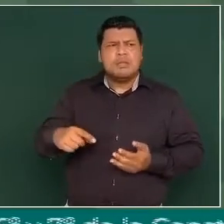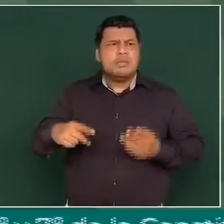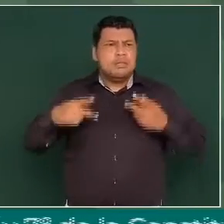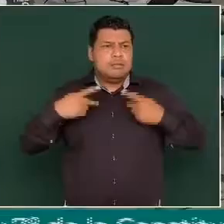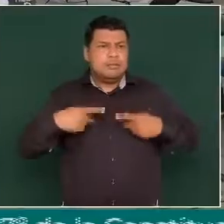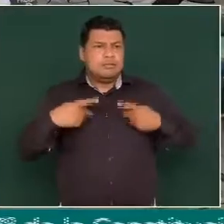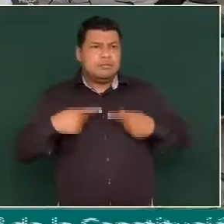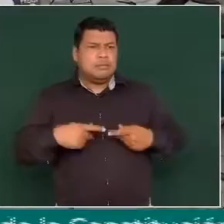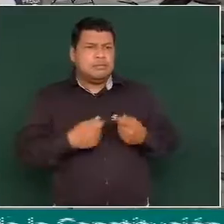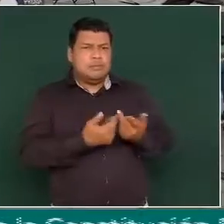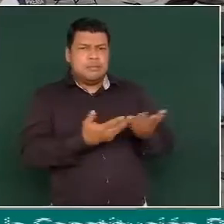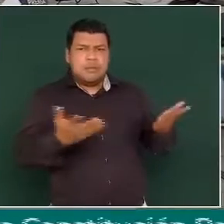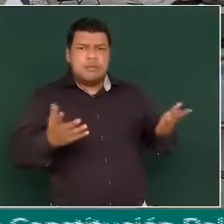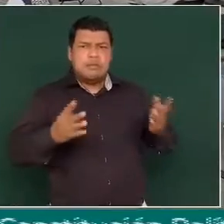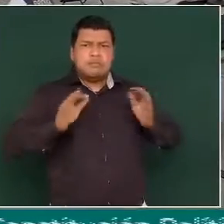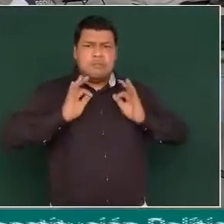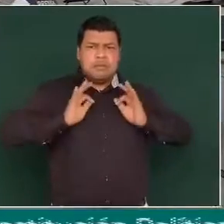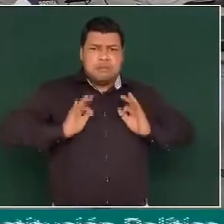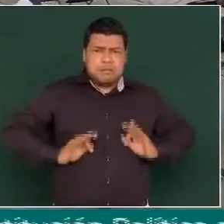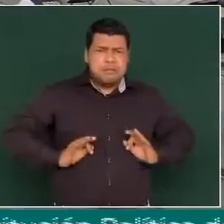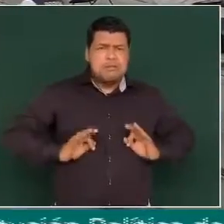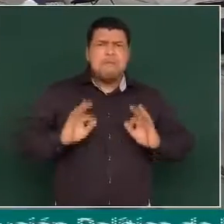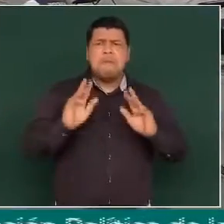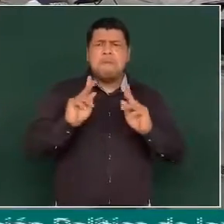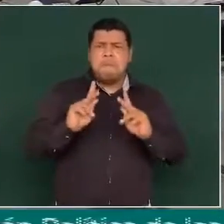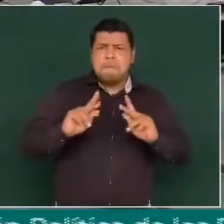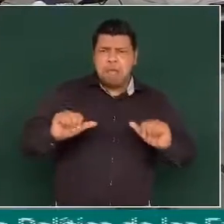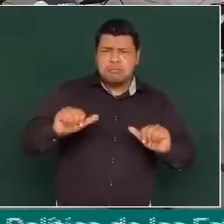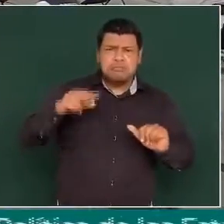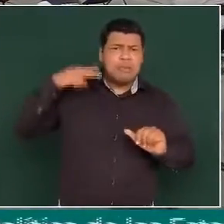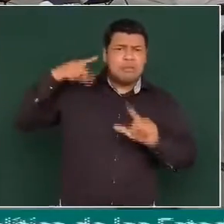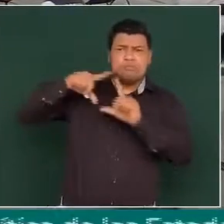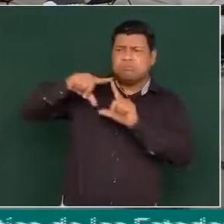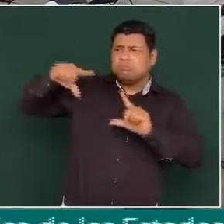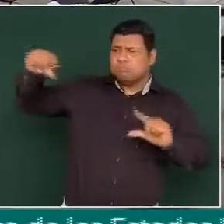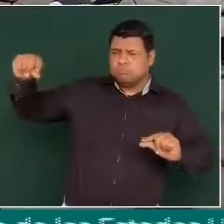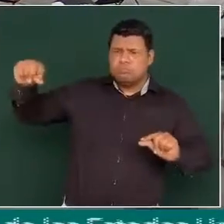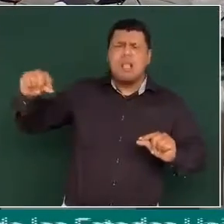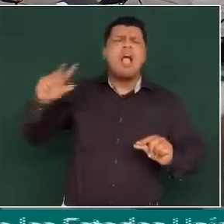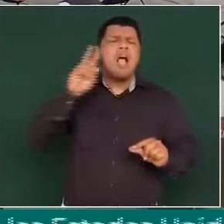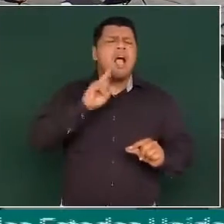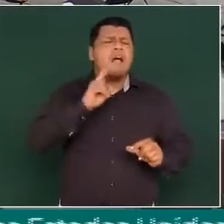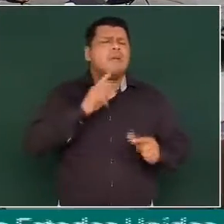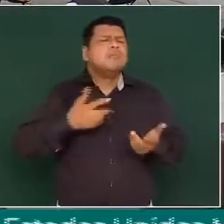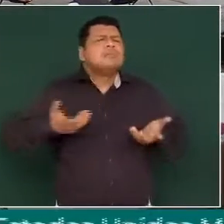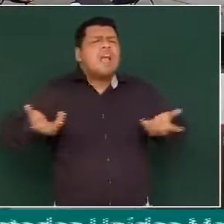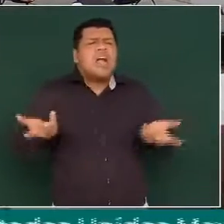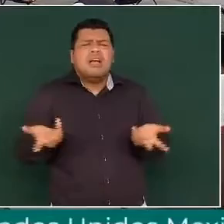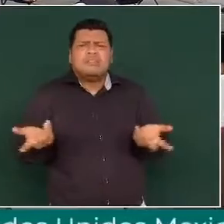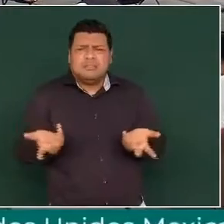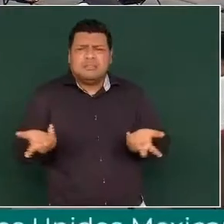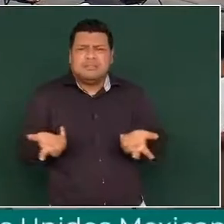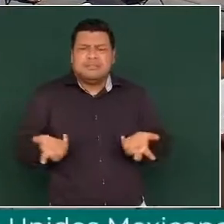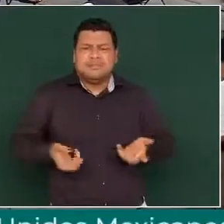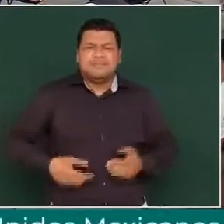paz y la tranquilidad en el Estado de Veracruz. Vamos a